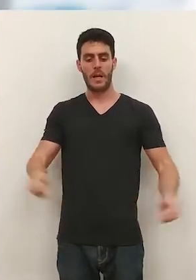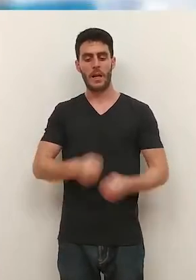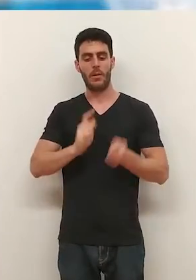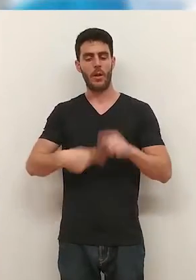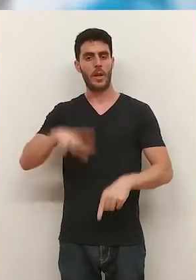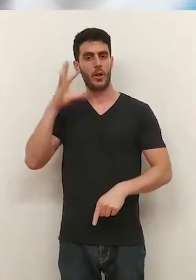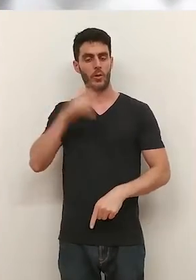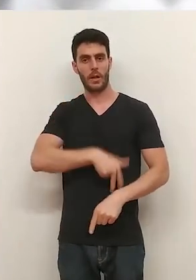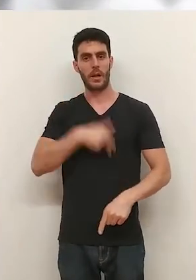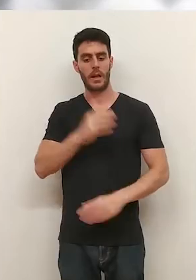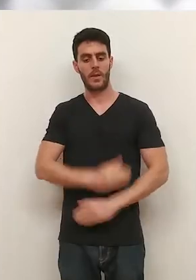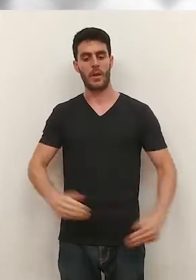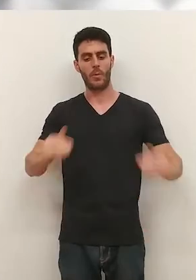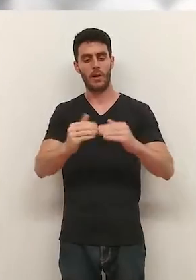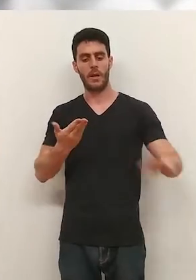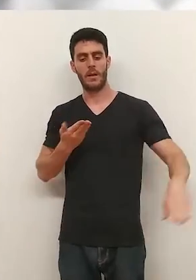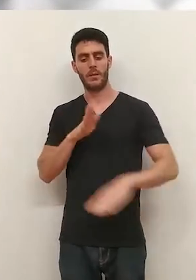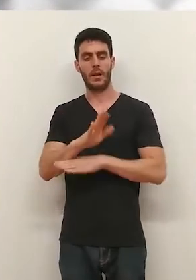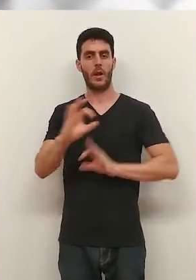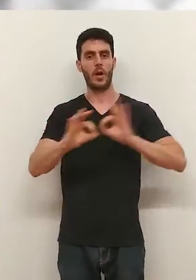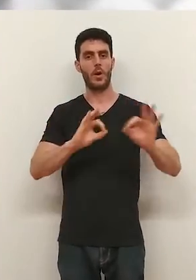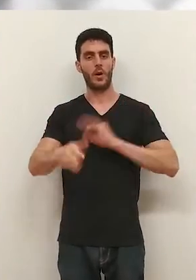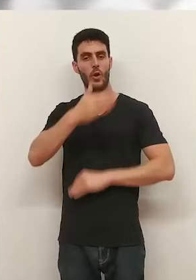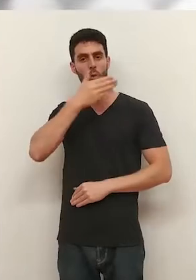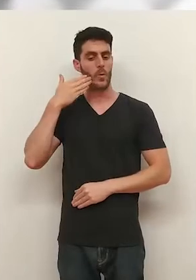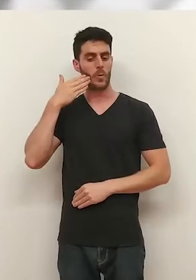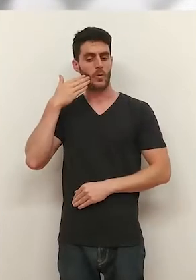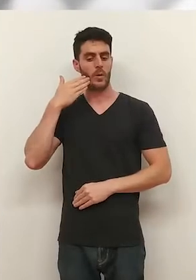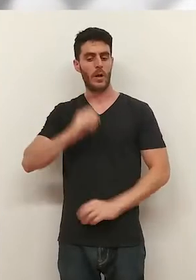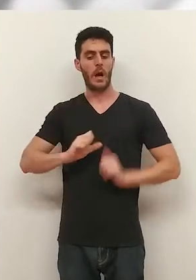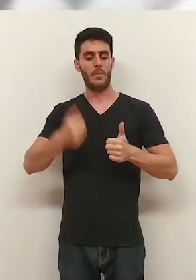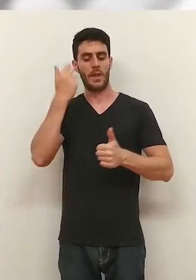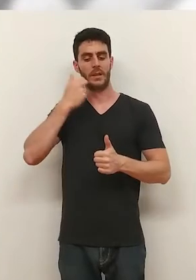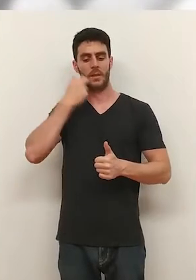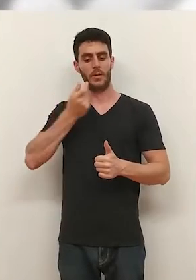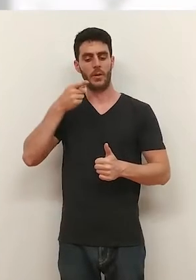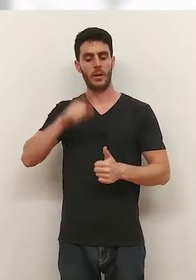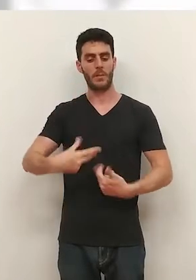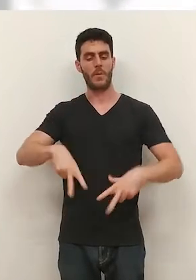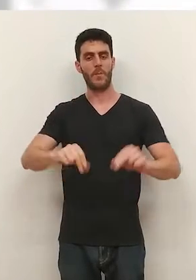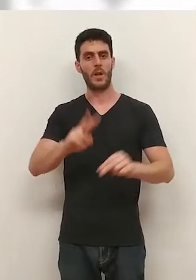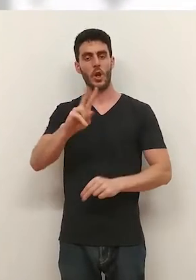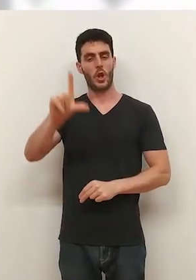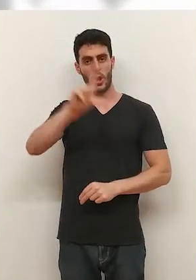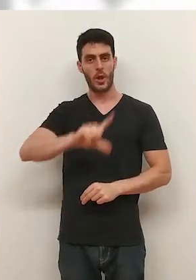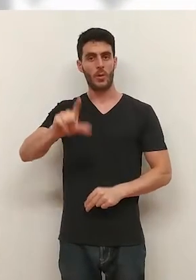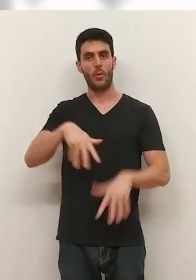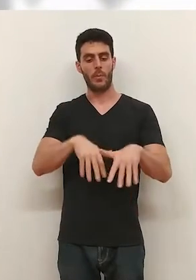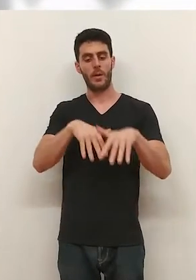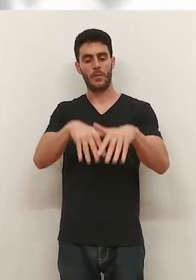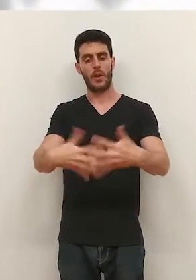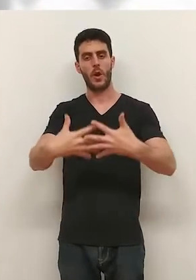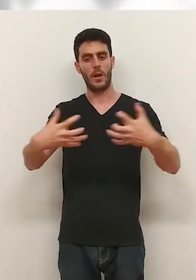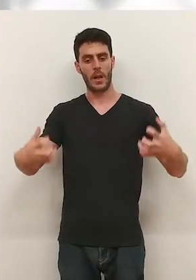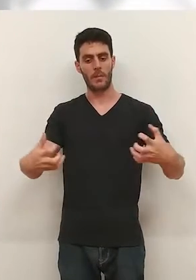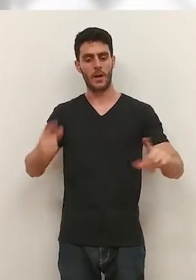El anuncio lo ha realizado la directora general de Igualdad en la presentación de los actos del orgullo que arrancarán este sábado y que culminarán el día 2